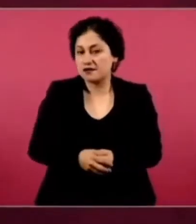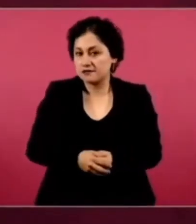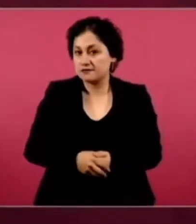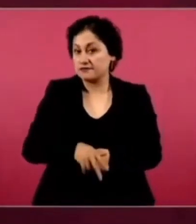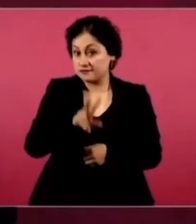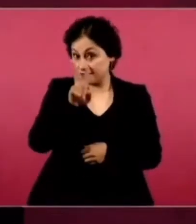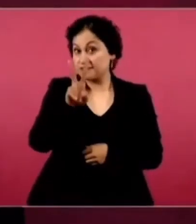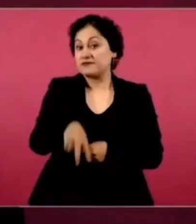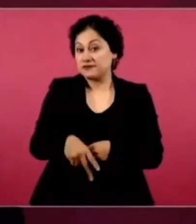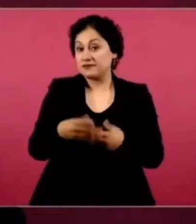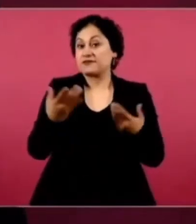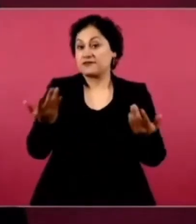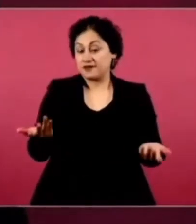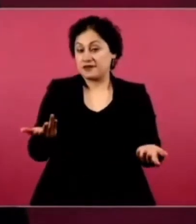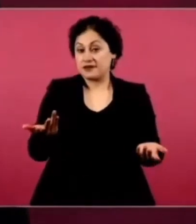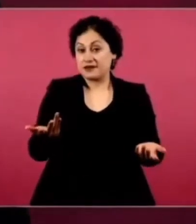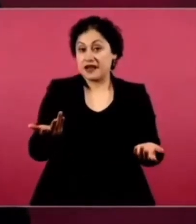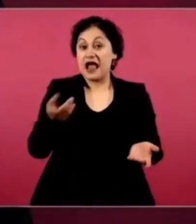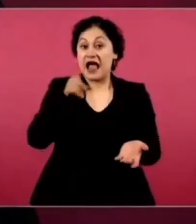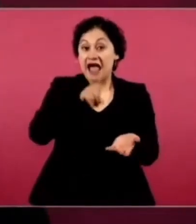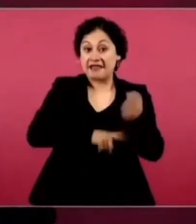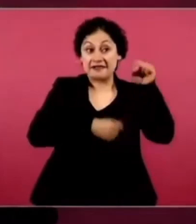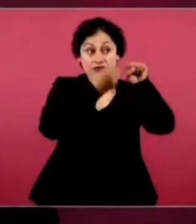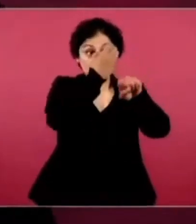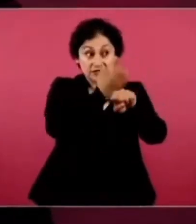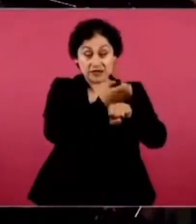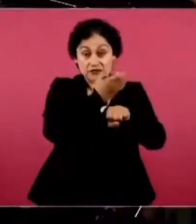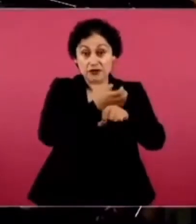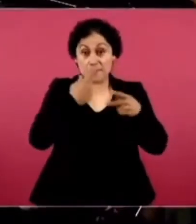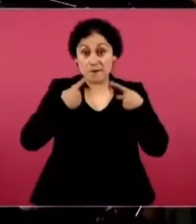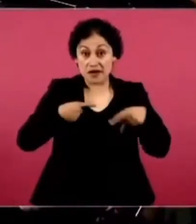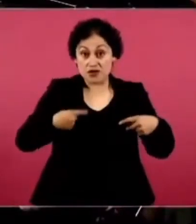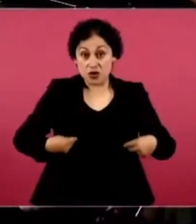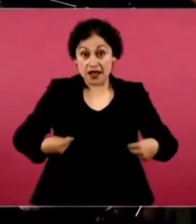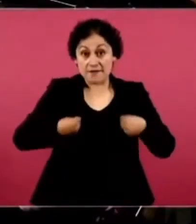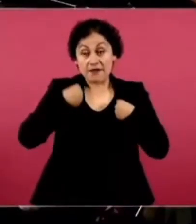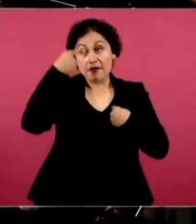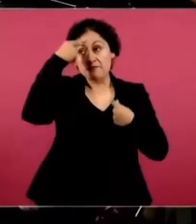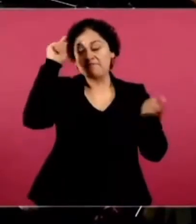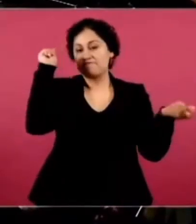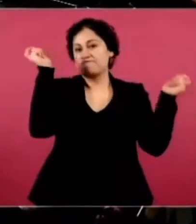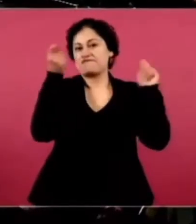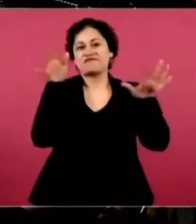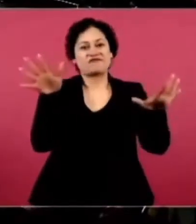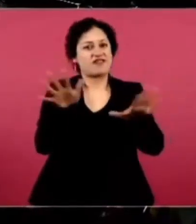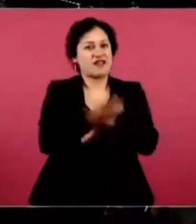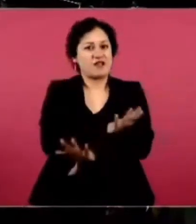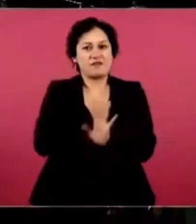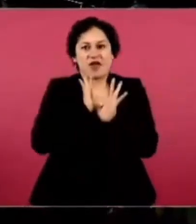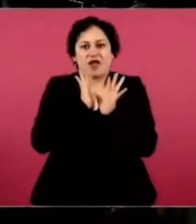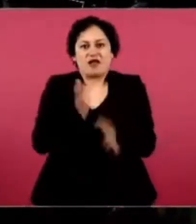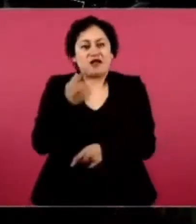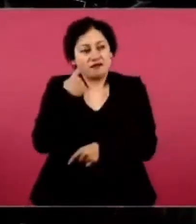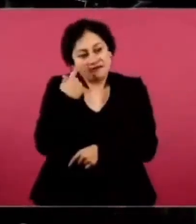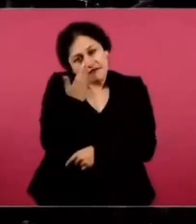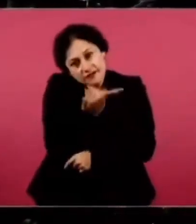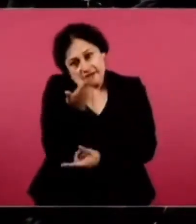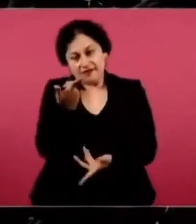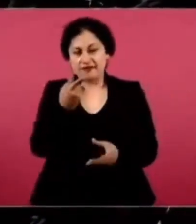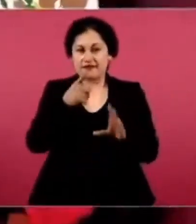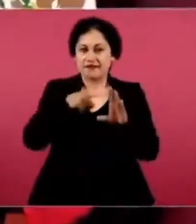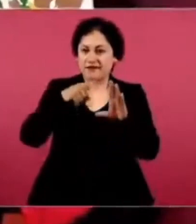mentalidad de los ciudadanos estadounidenses. Y ahí está el resultado. Pero ellos siguen con lo mismo.